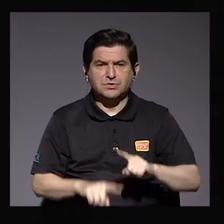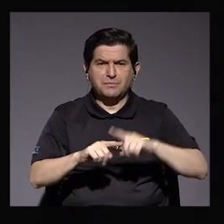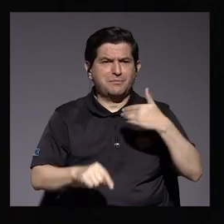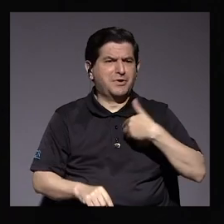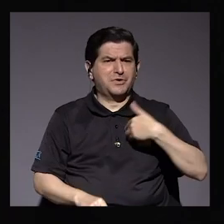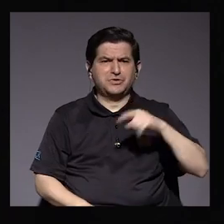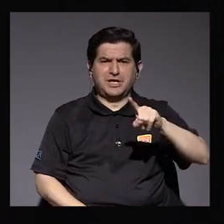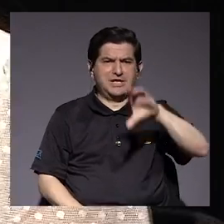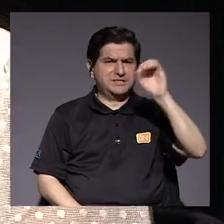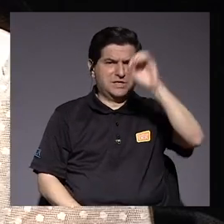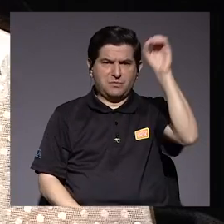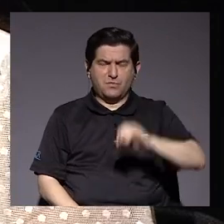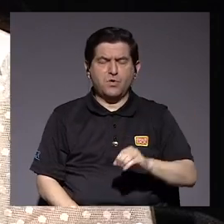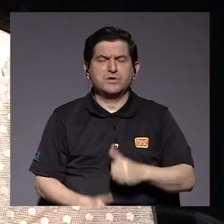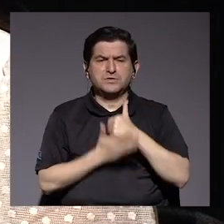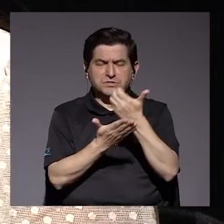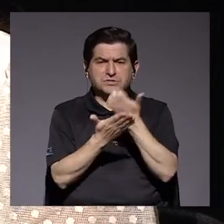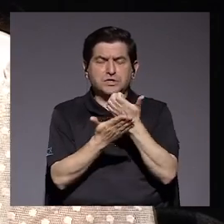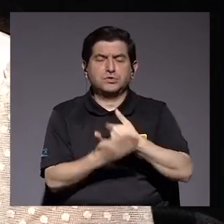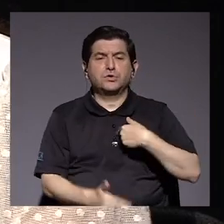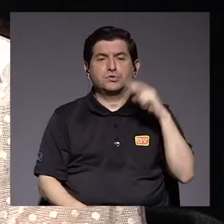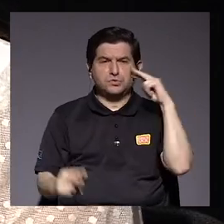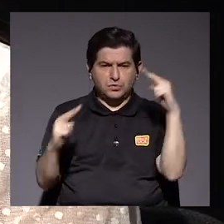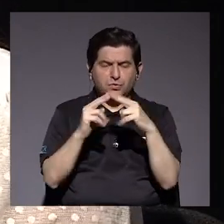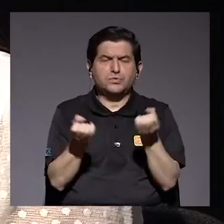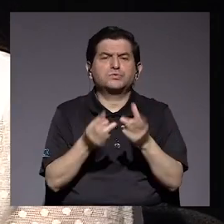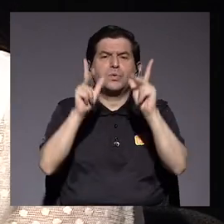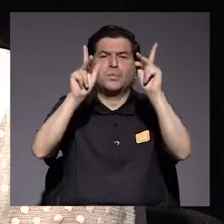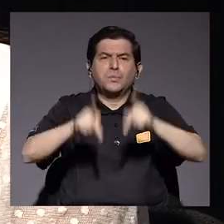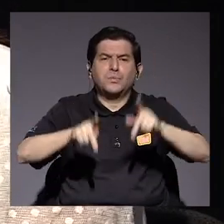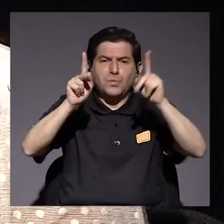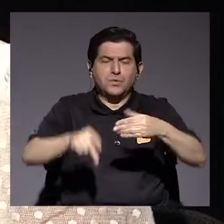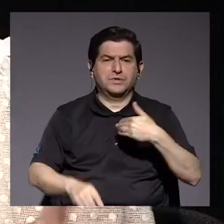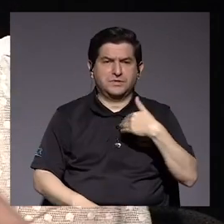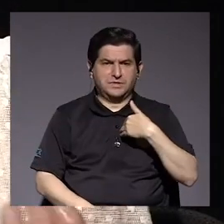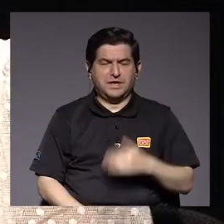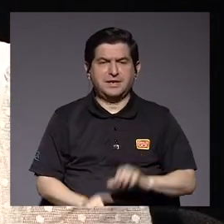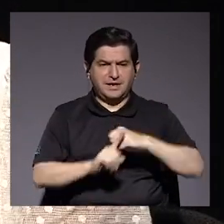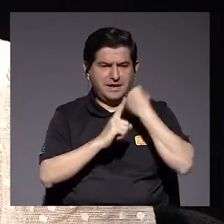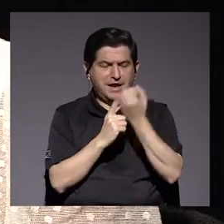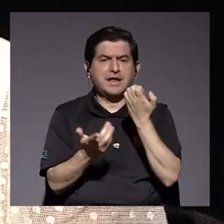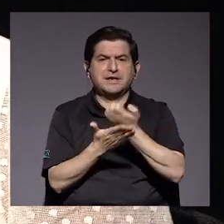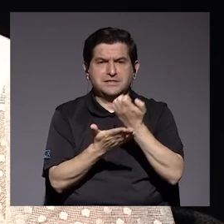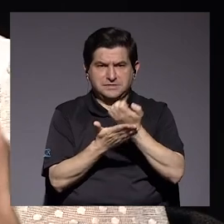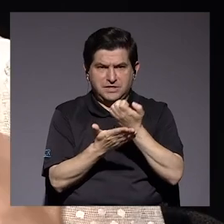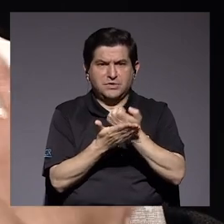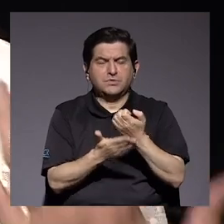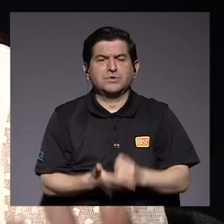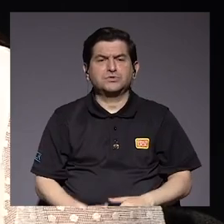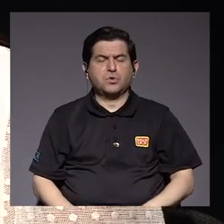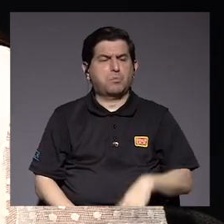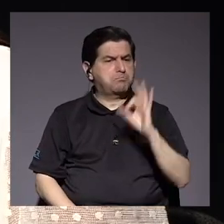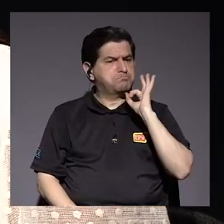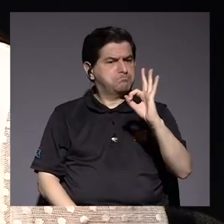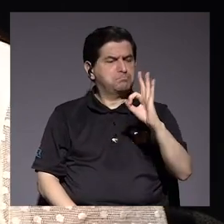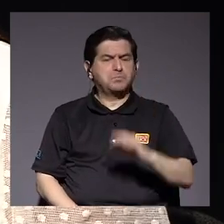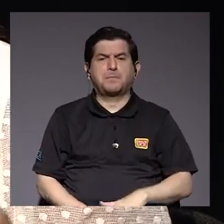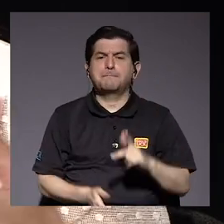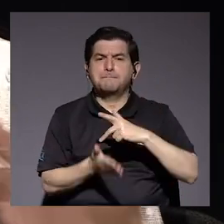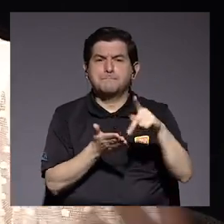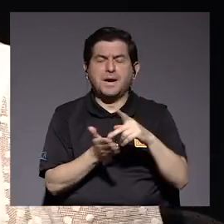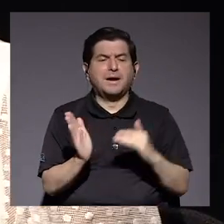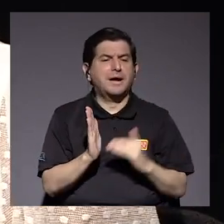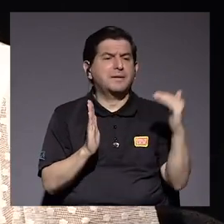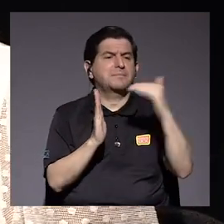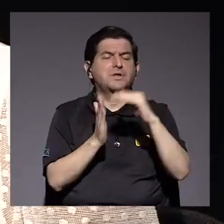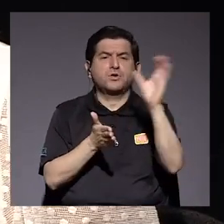el 100% de la beca como te digo yo conozco también muchísimas personas que tienen condiciones económicas súper favorables que pagaban